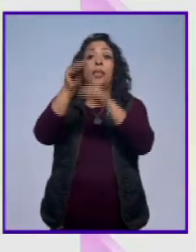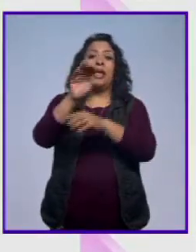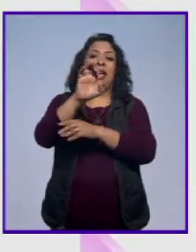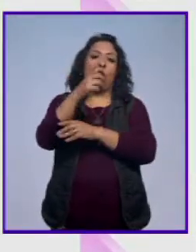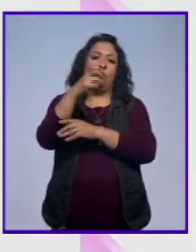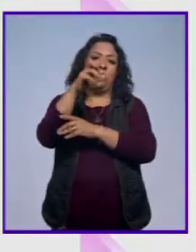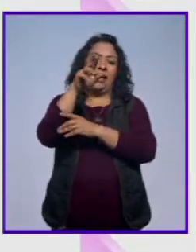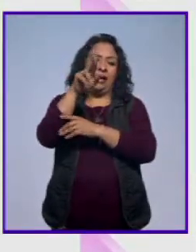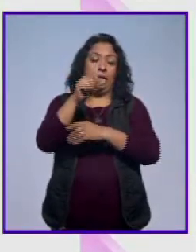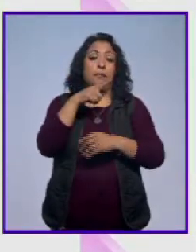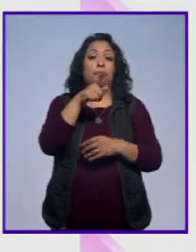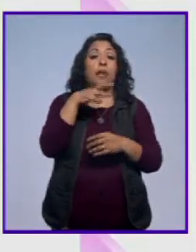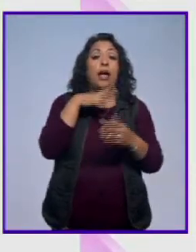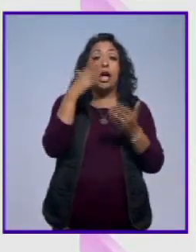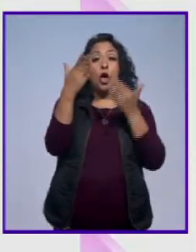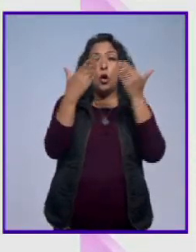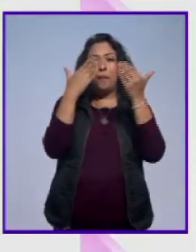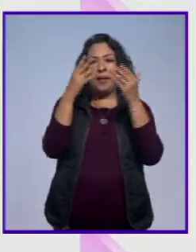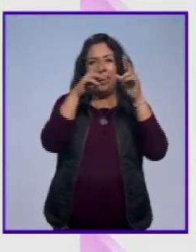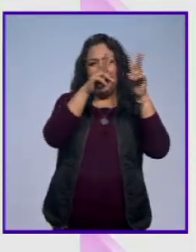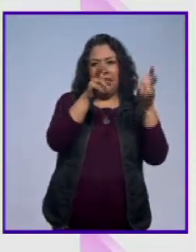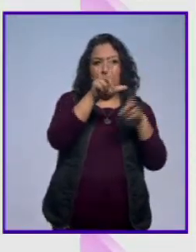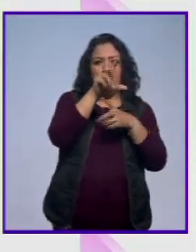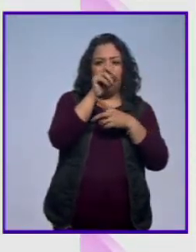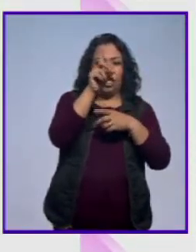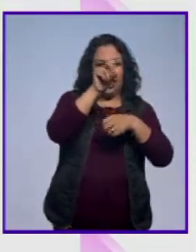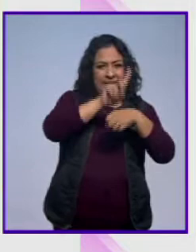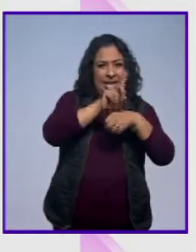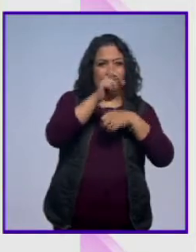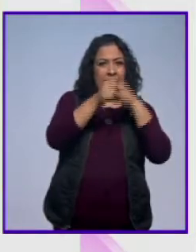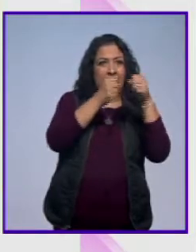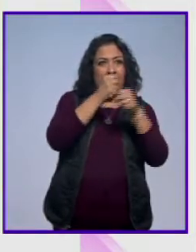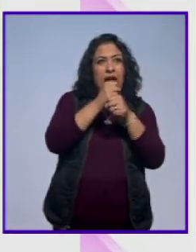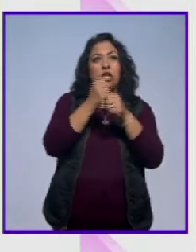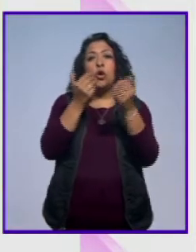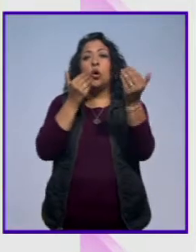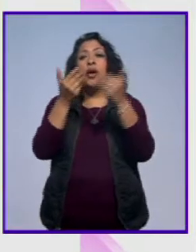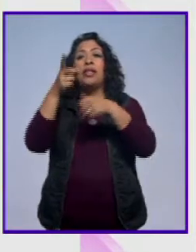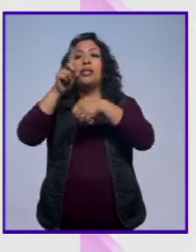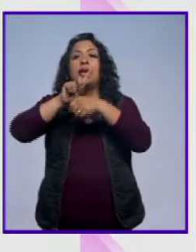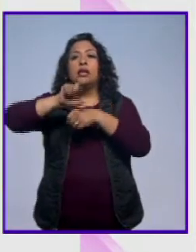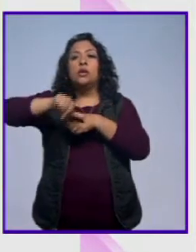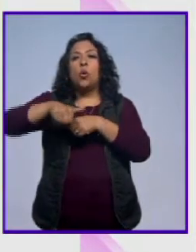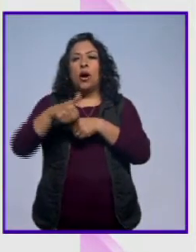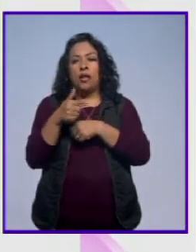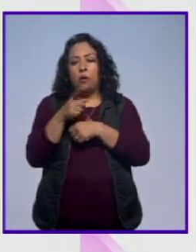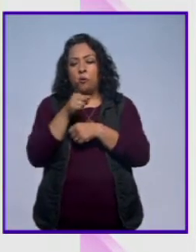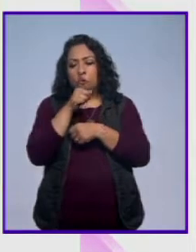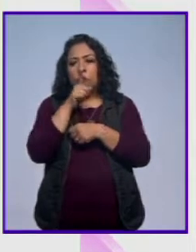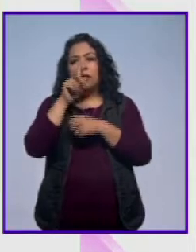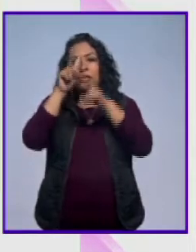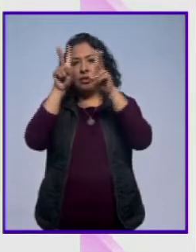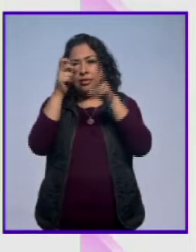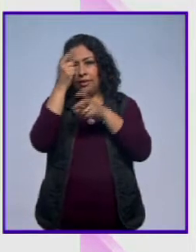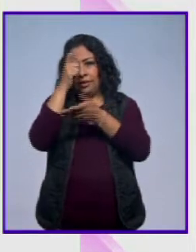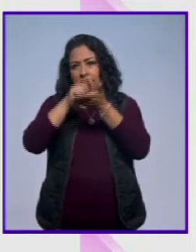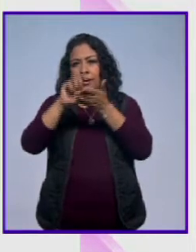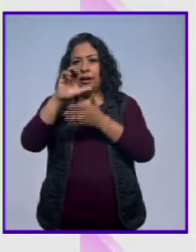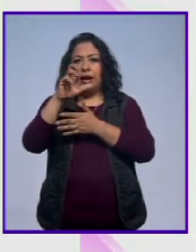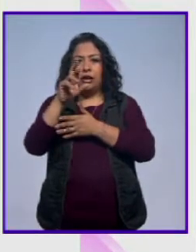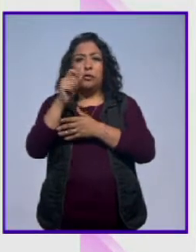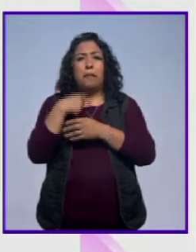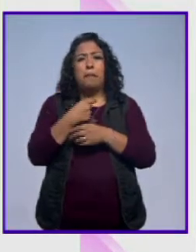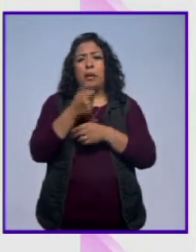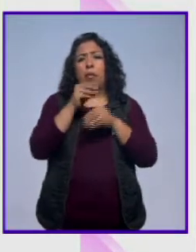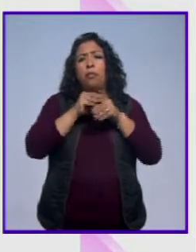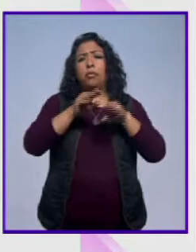comparó los títulos Los Días y los Años de Luis González de Alba con Días de Guardar, de Carlos Monsiváis, que fueron las primeras